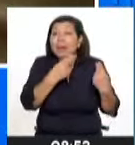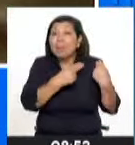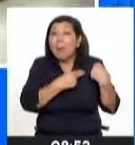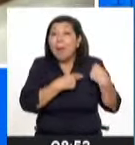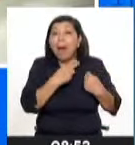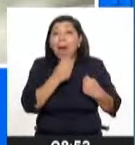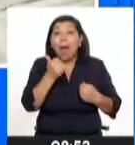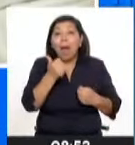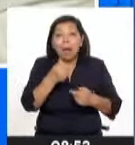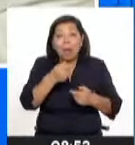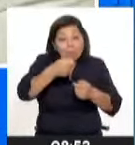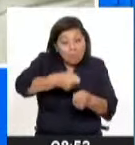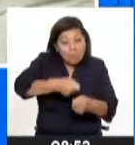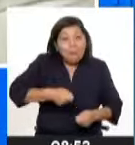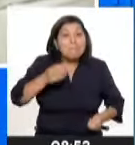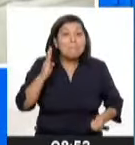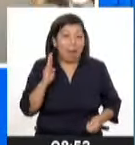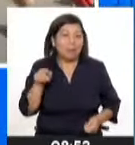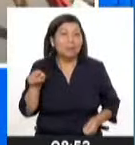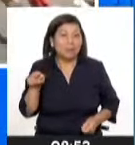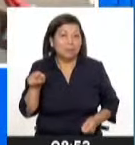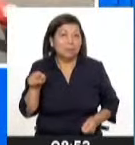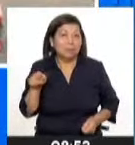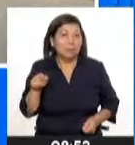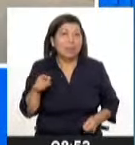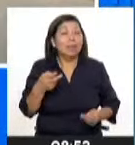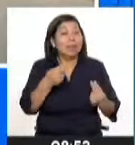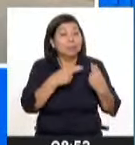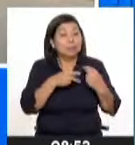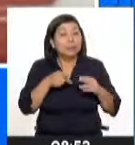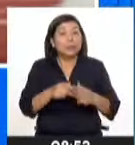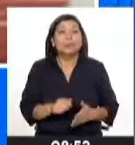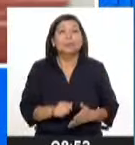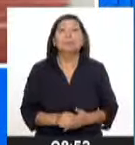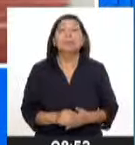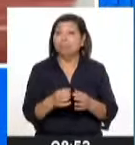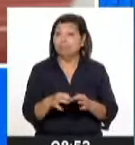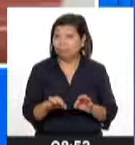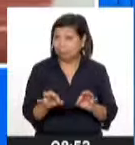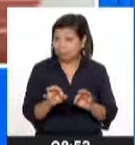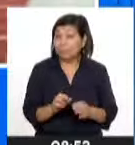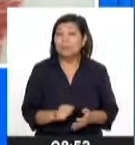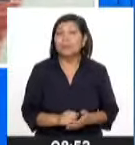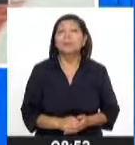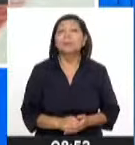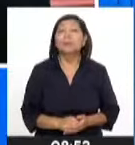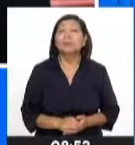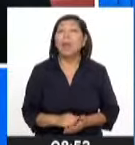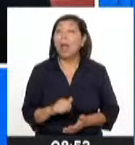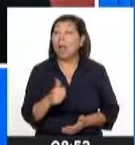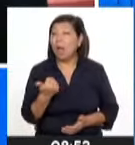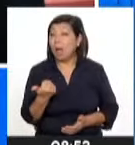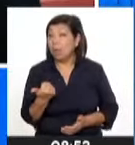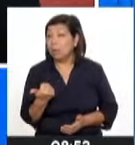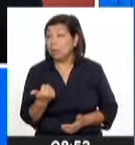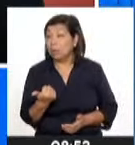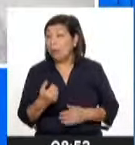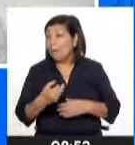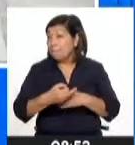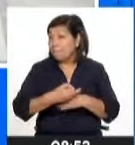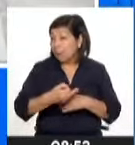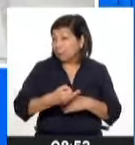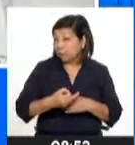embargo, el fondo pertenece al Fondo AgroPerú. Importante eso. Ahora, ¿hay algunas regiones que en